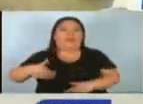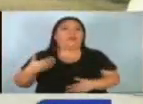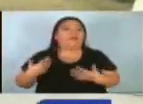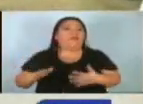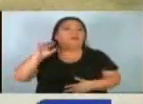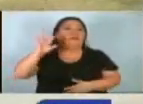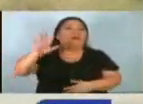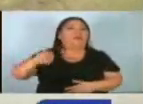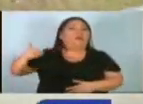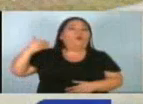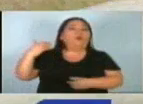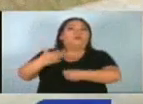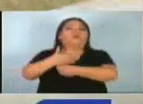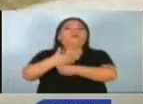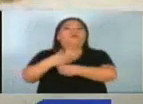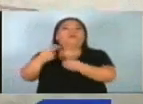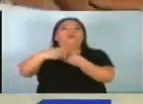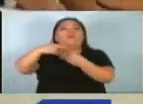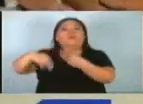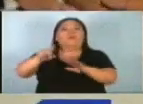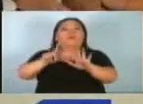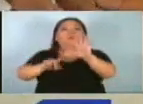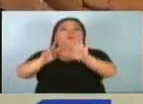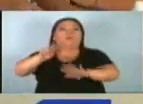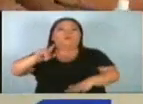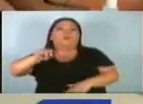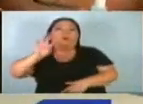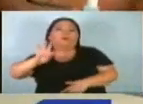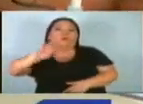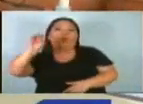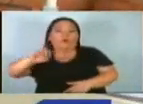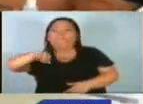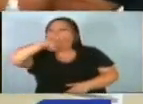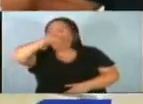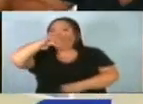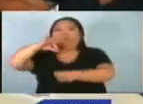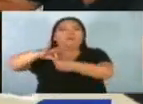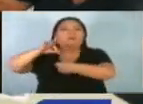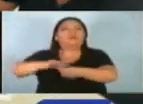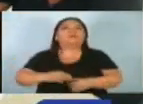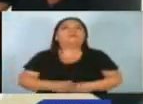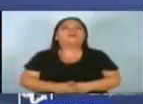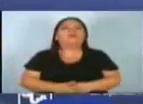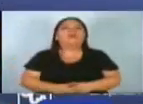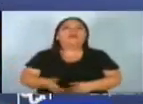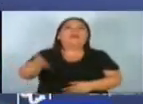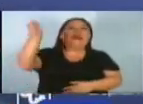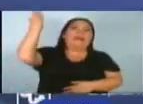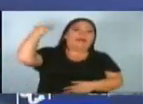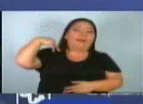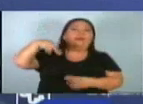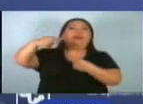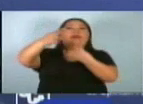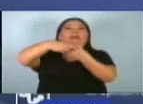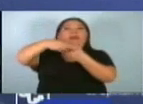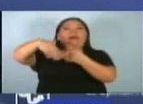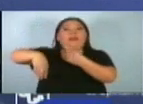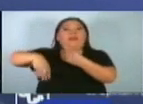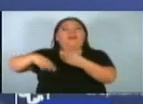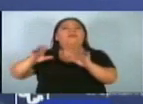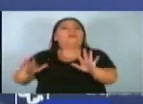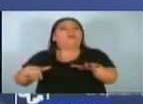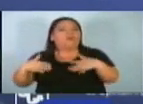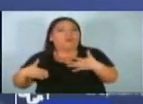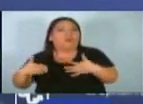años, Gana tuvo el 62.4% de preferencia. Los que votaron por Gana en 2019 lo hicieron